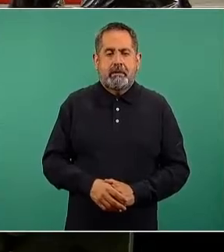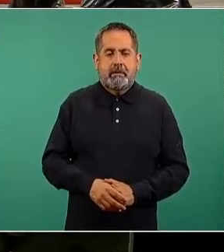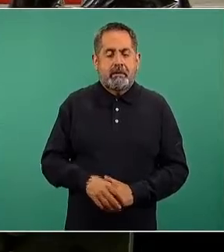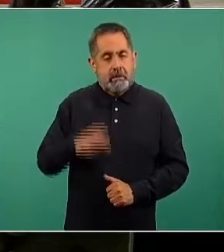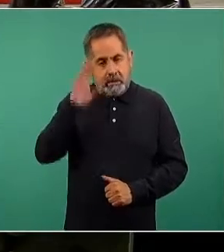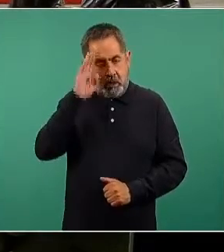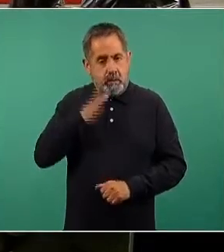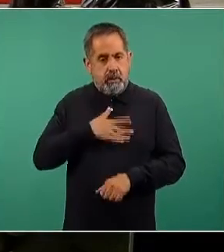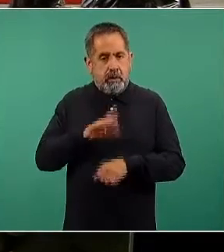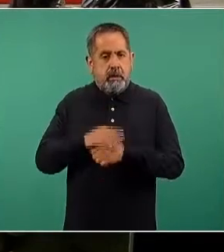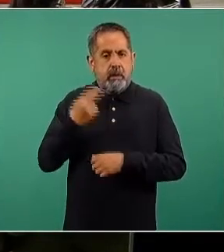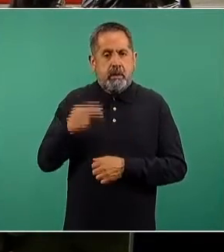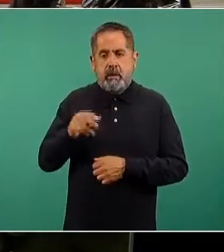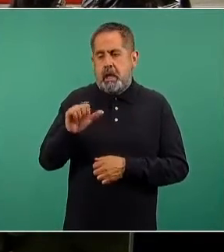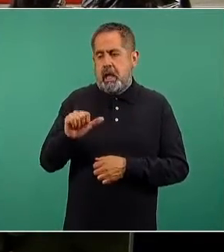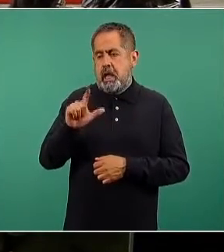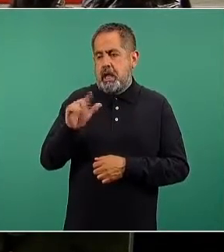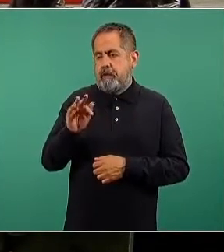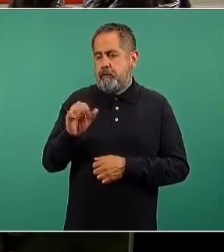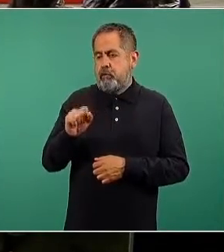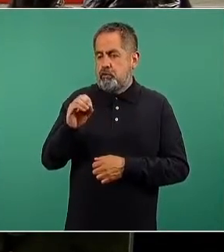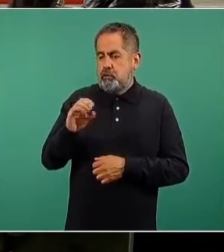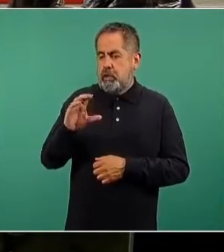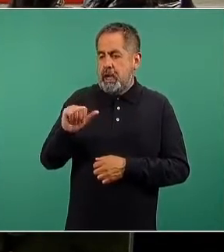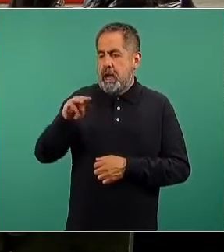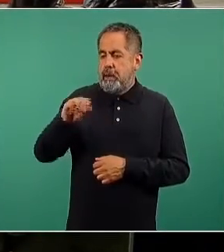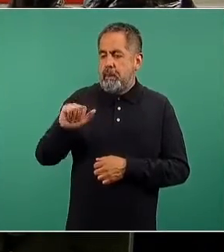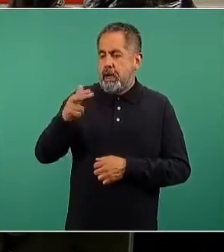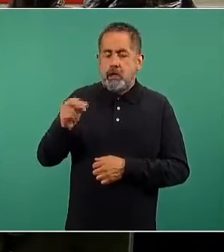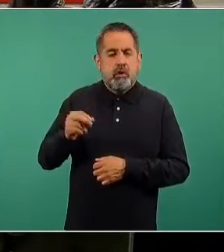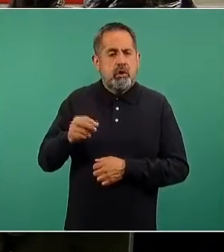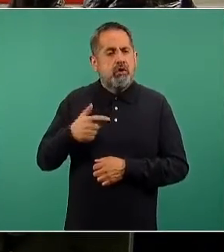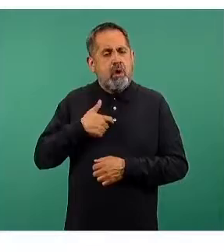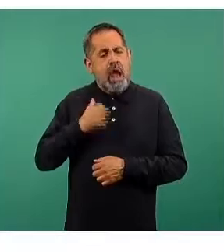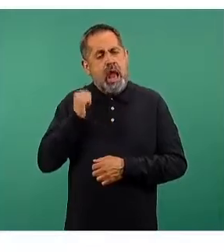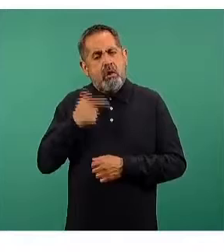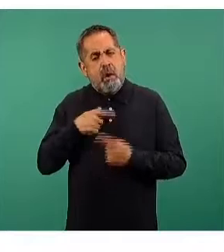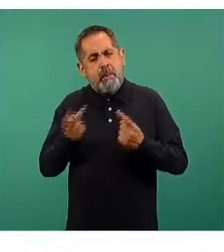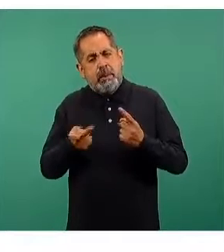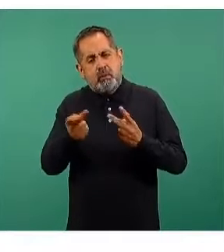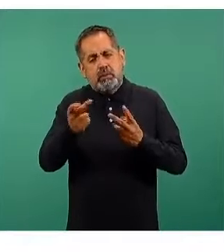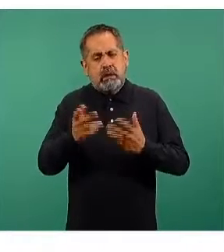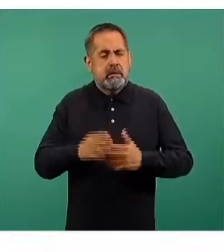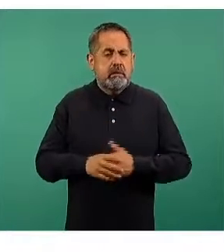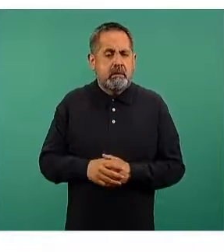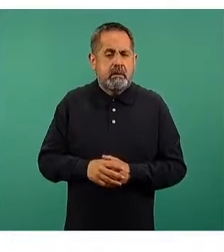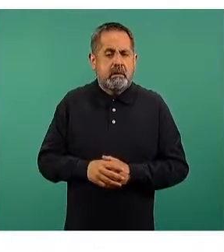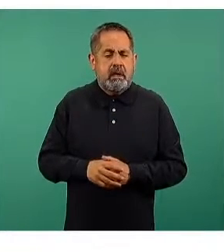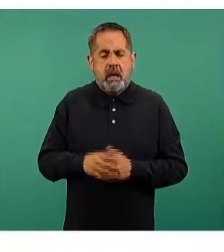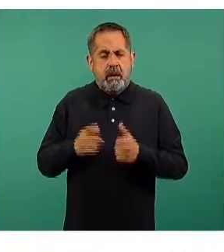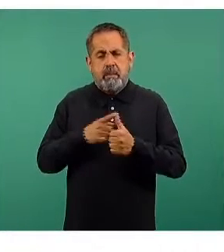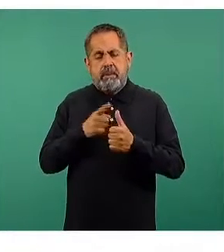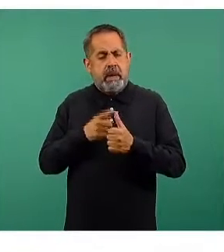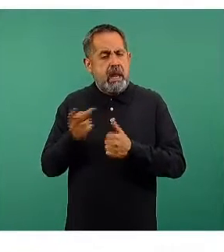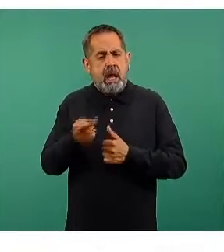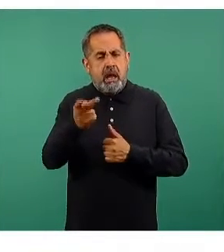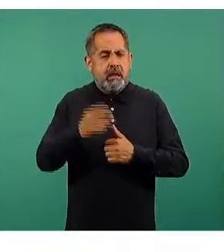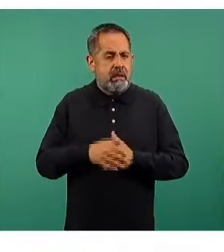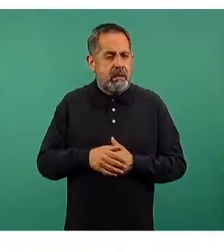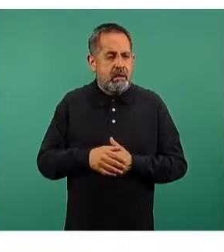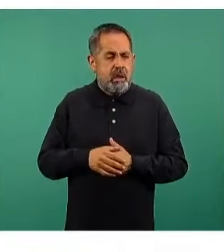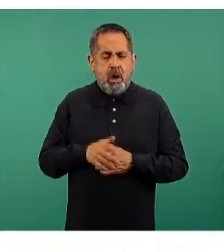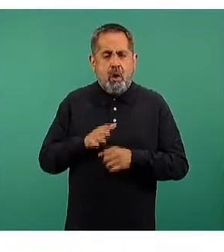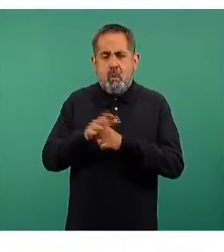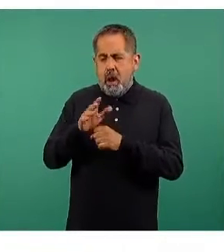Hola, buen día. Mi nombre es Alfonso Camacho y, bueno, tengo unas preguntas para hacer. La primera, ¿cuáles son las